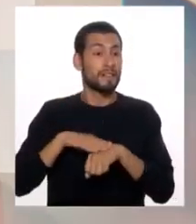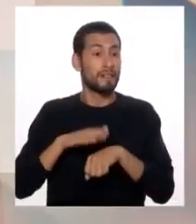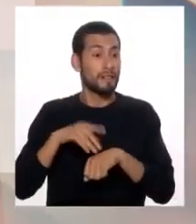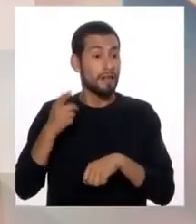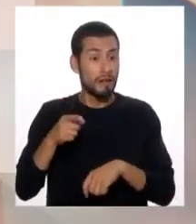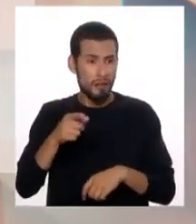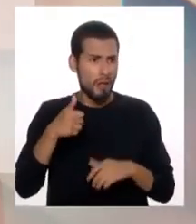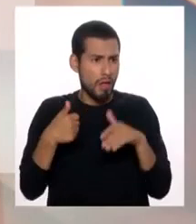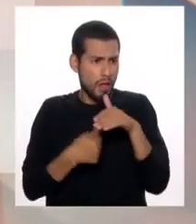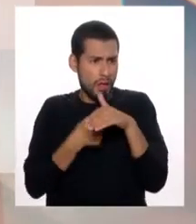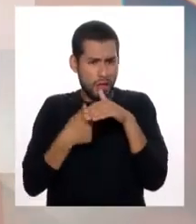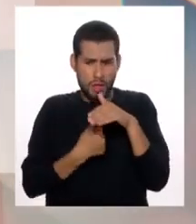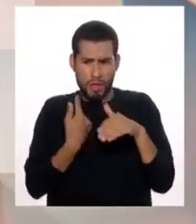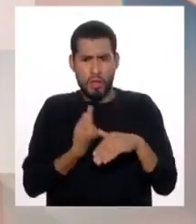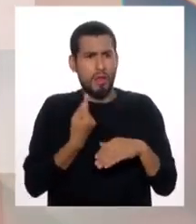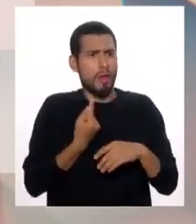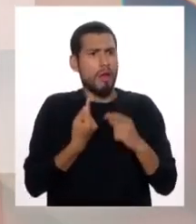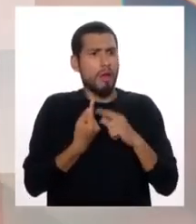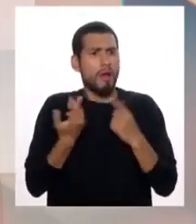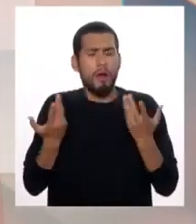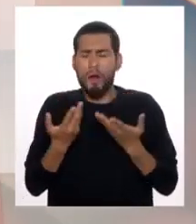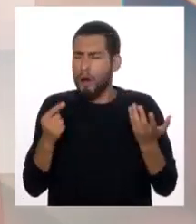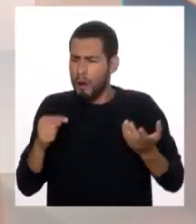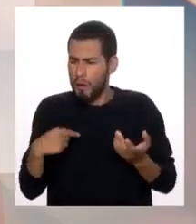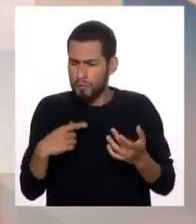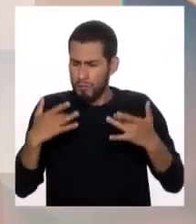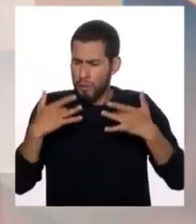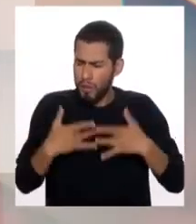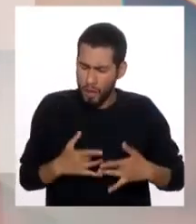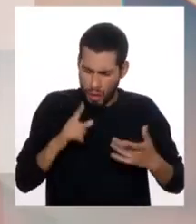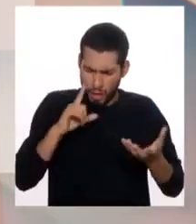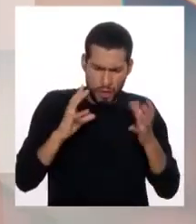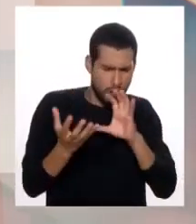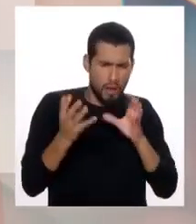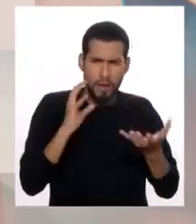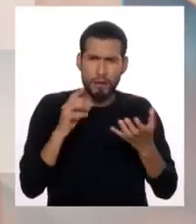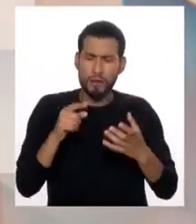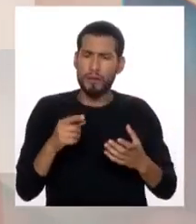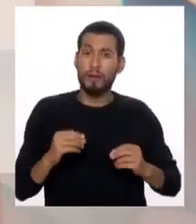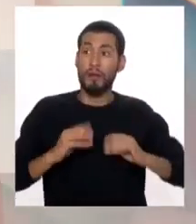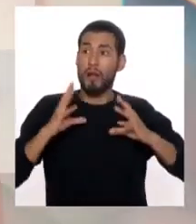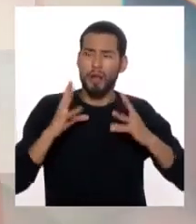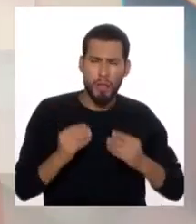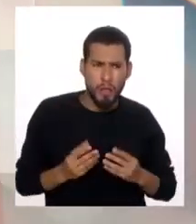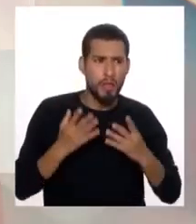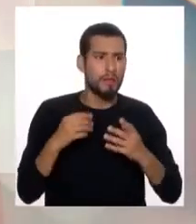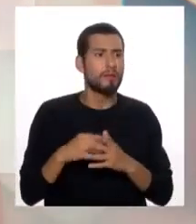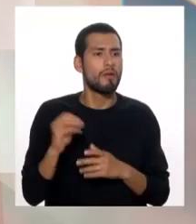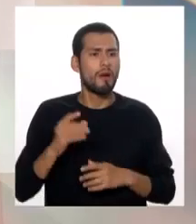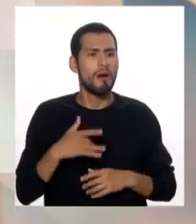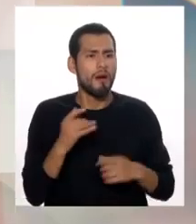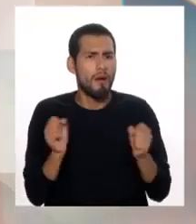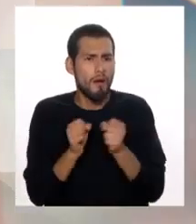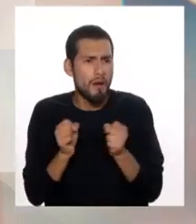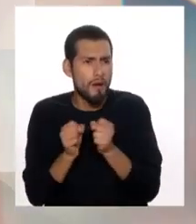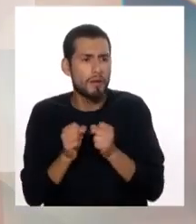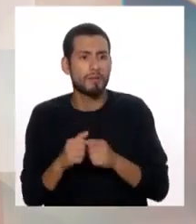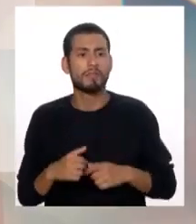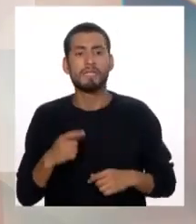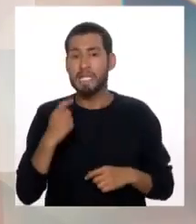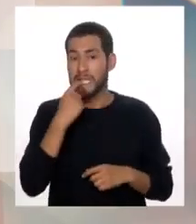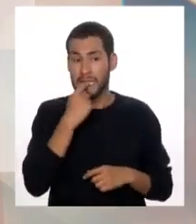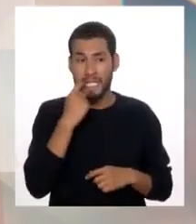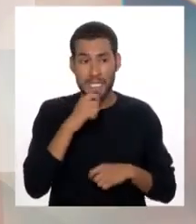Aislamiento social. Si tú ves que hay cambios en el ánimo de tu hijo, de tu hija, sensación de frío todo el tiempo, sensibilidad